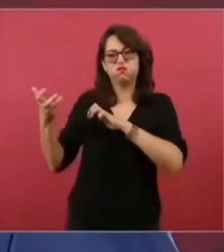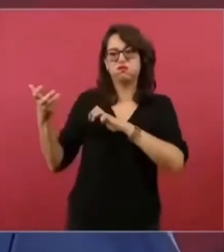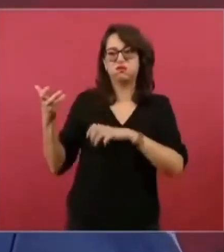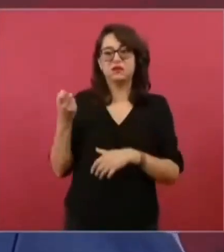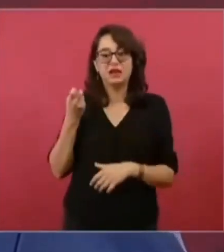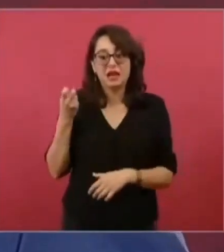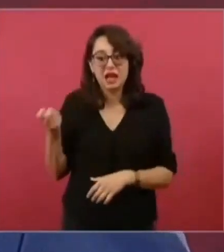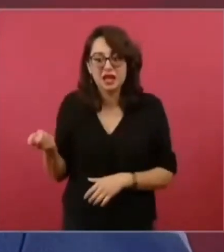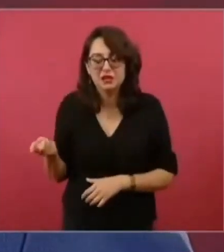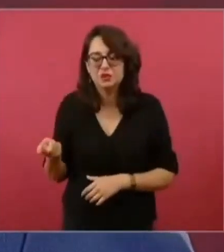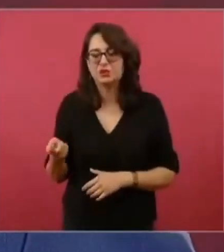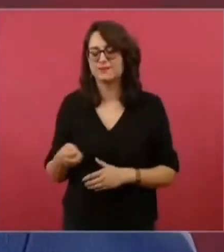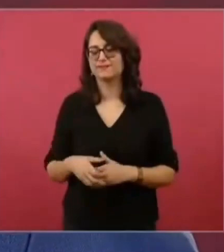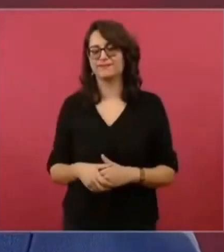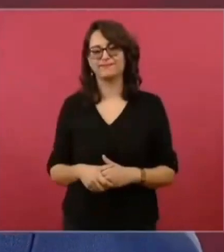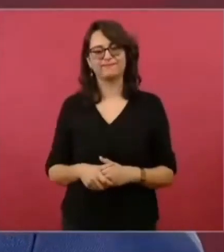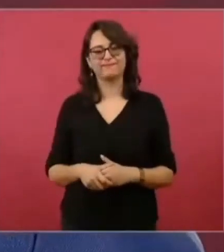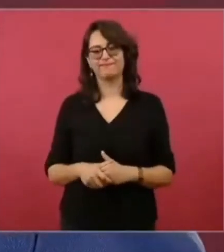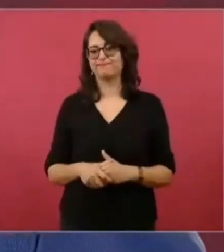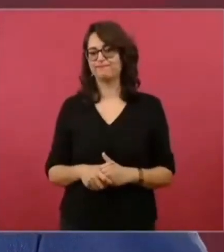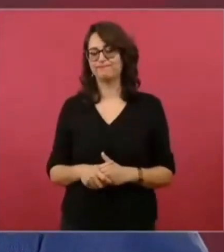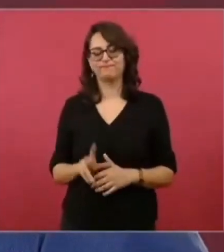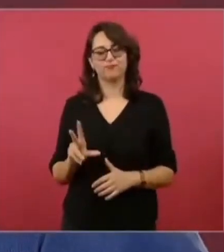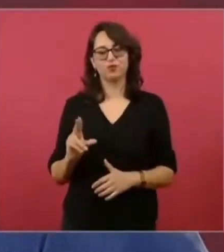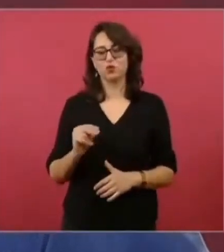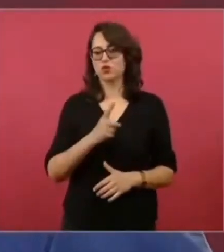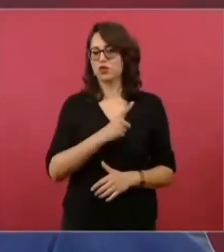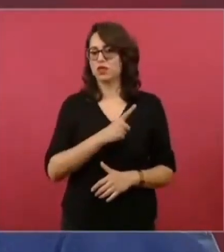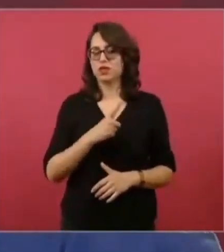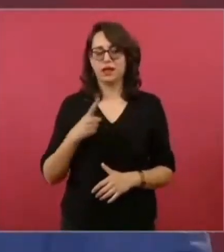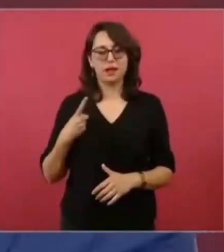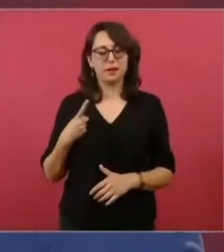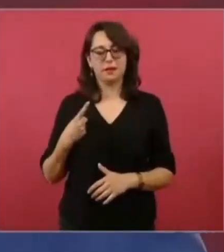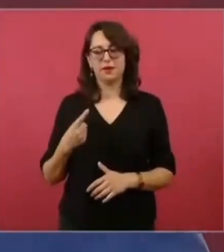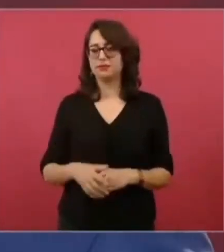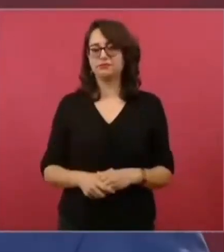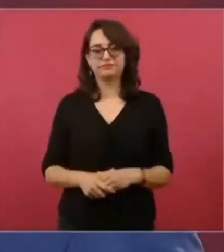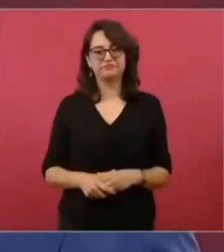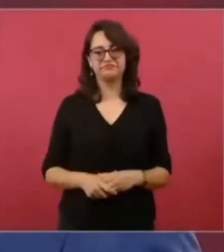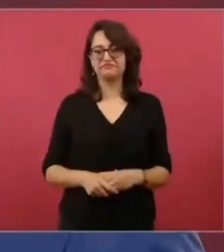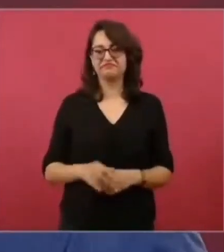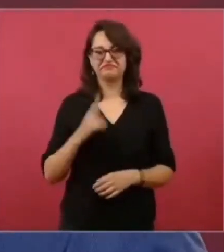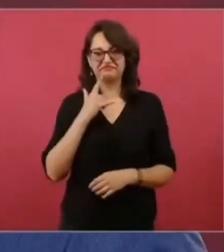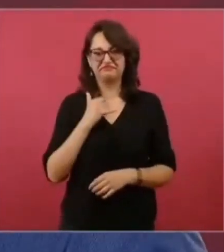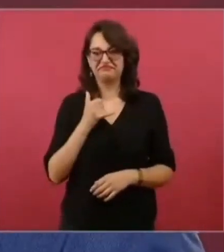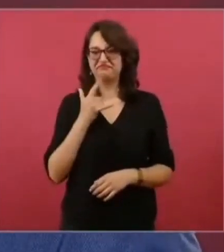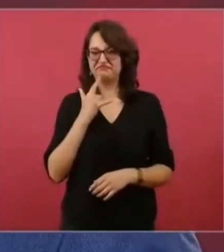a como sea,